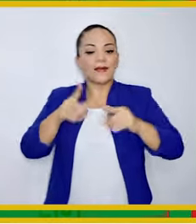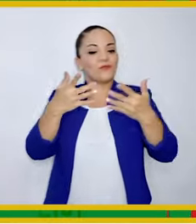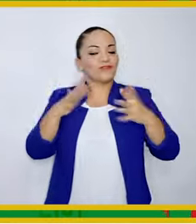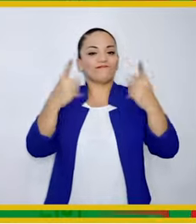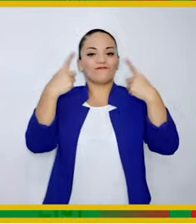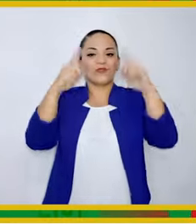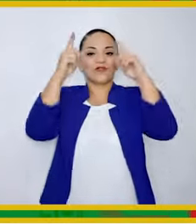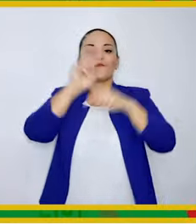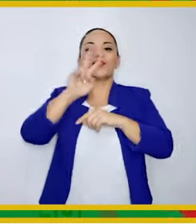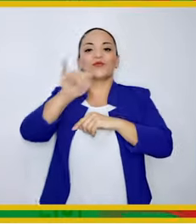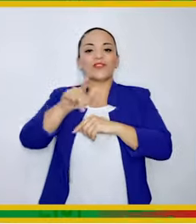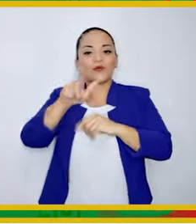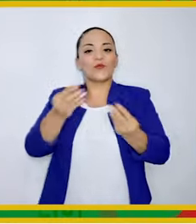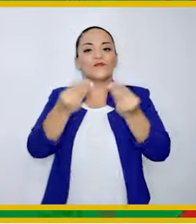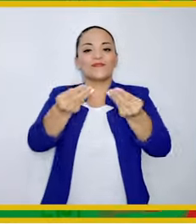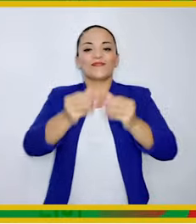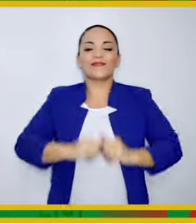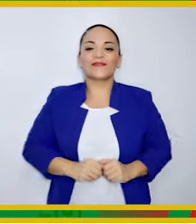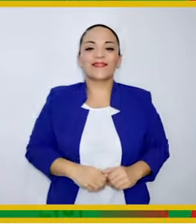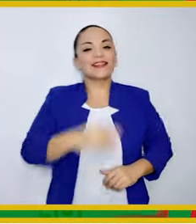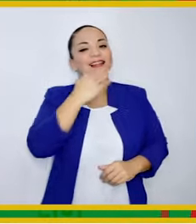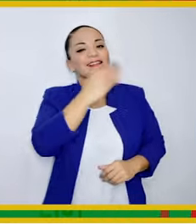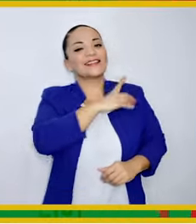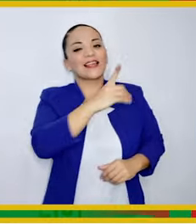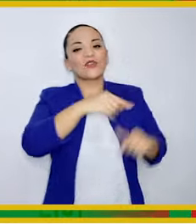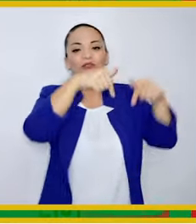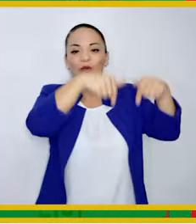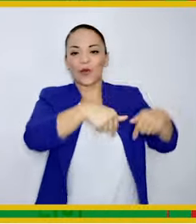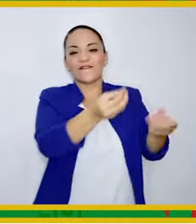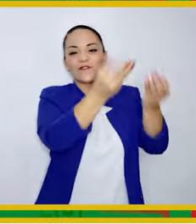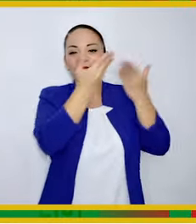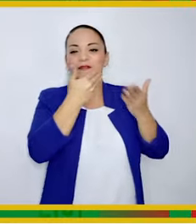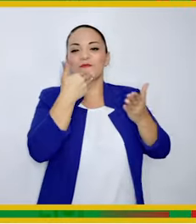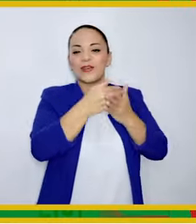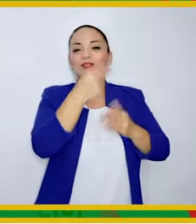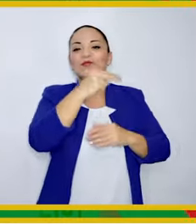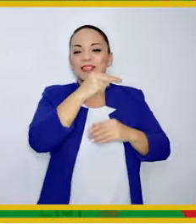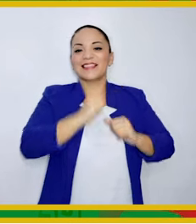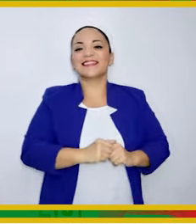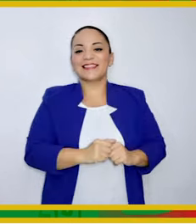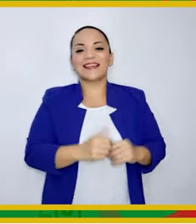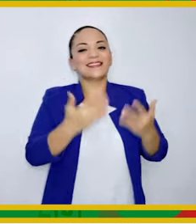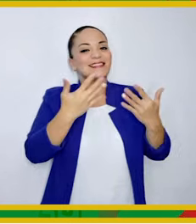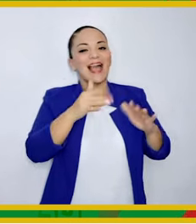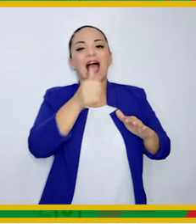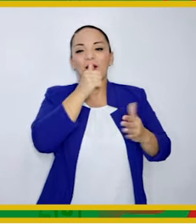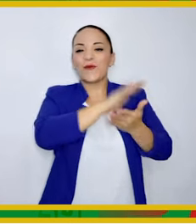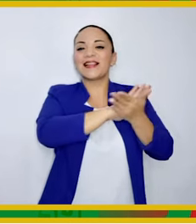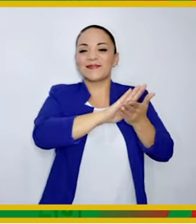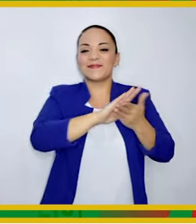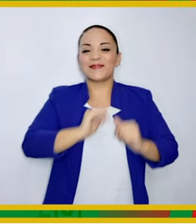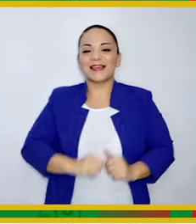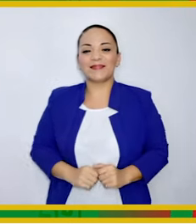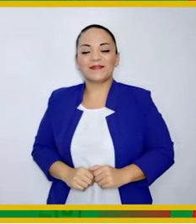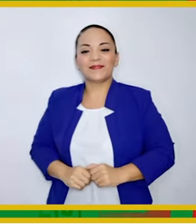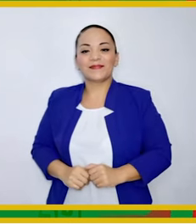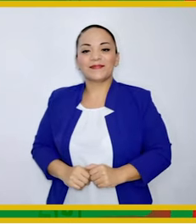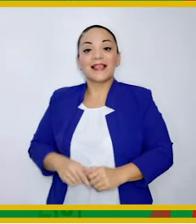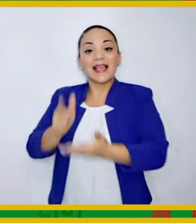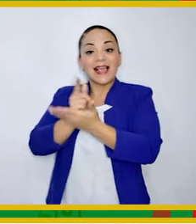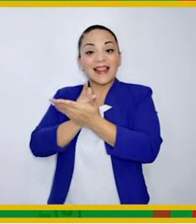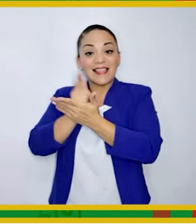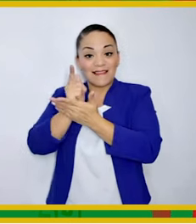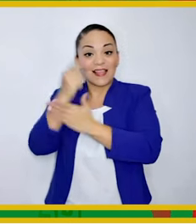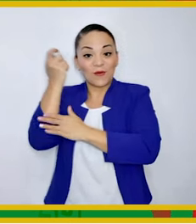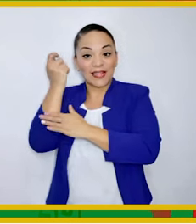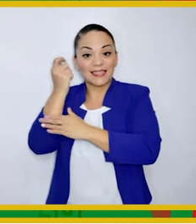se terminaron este 22 de julio Gracias al señor que hoy día nos viene esta noticia que va a haber agua potable